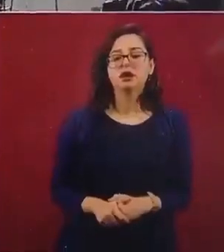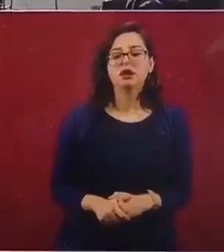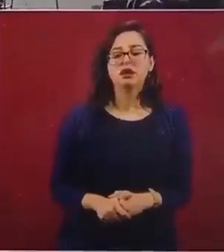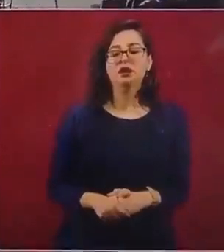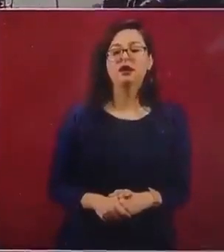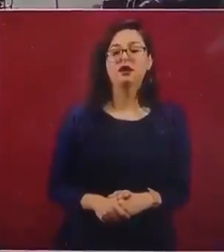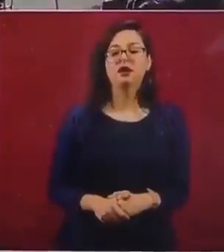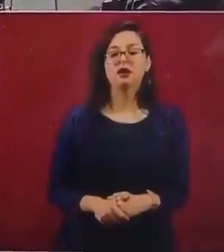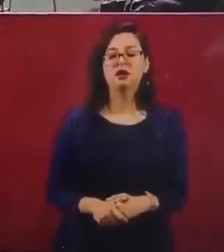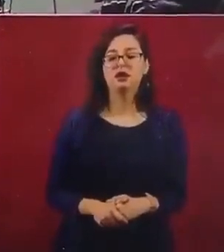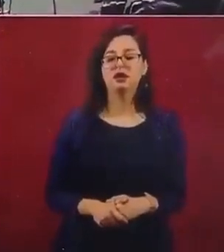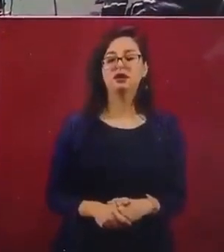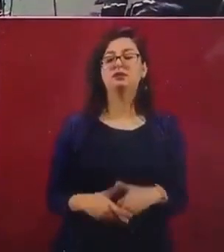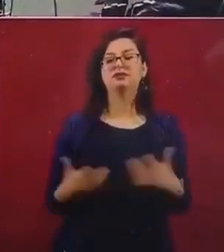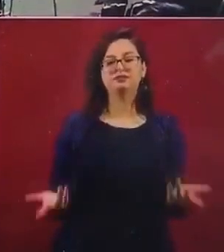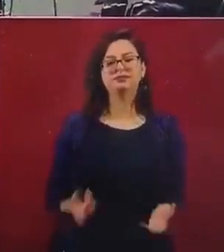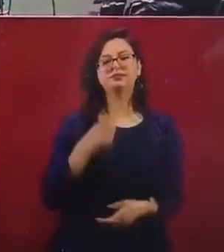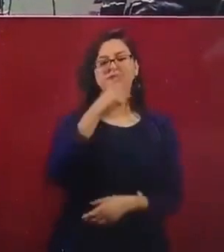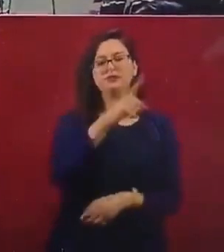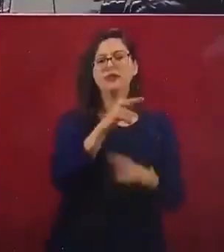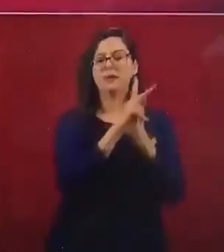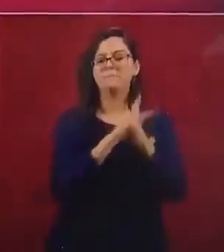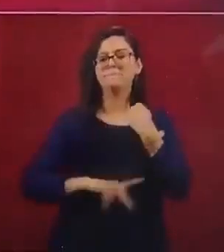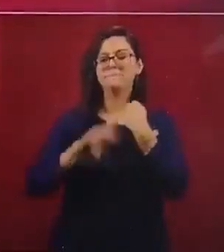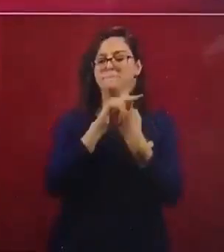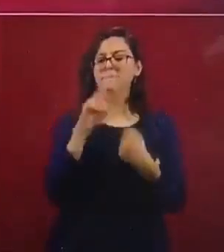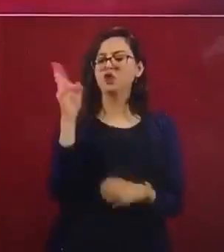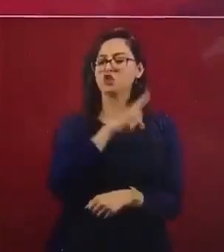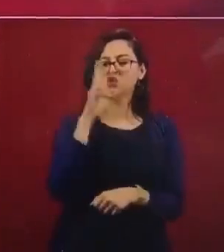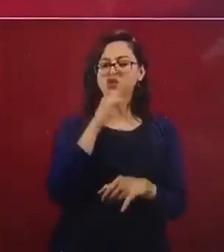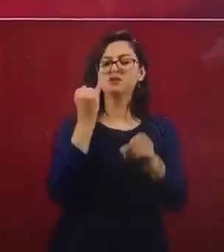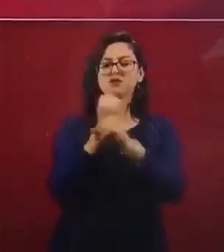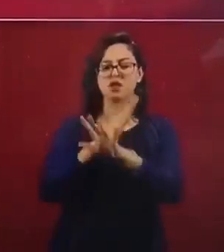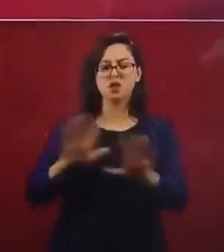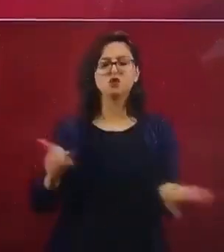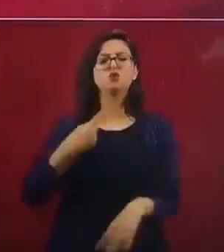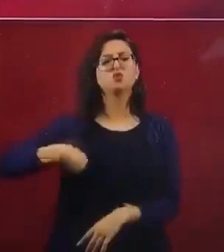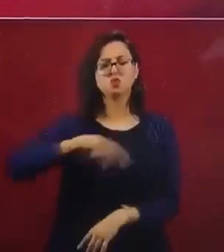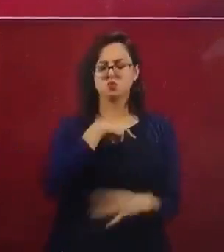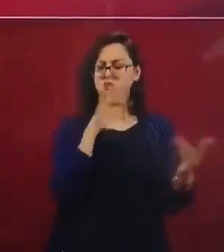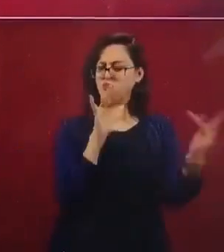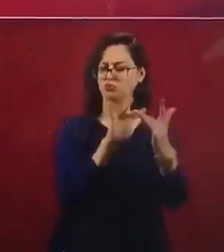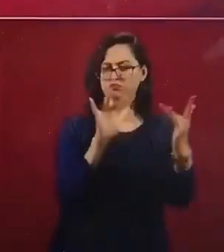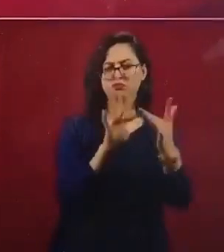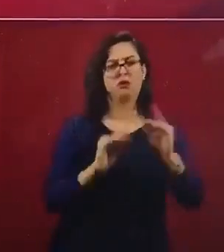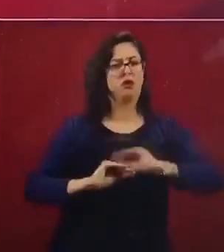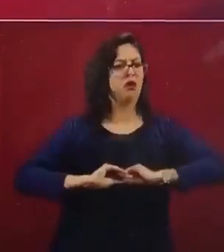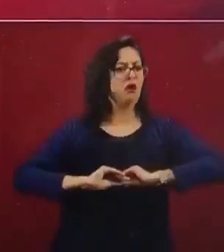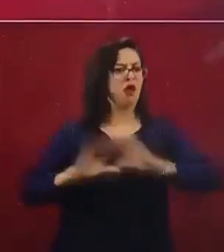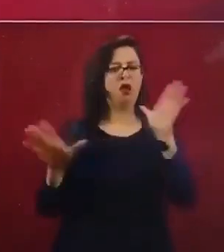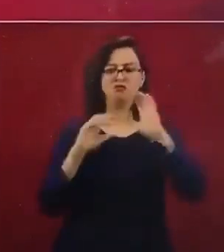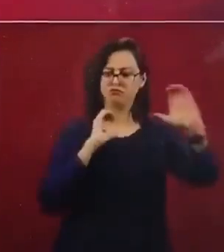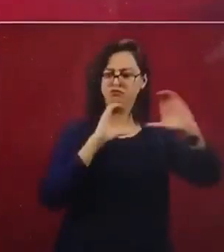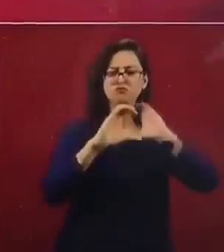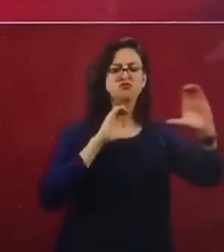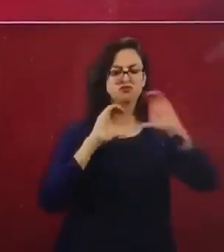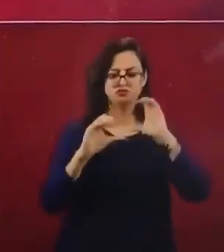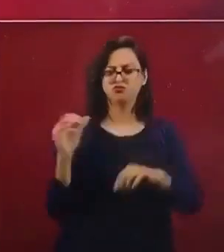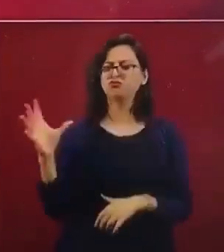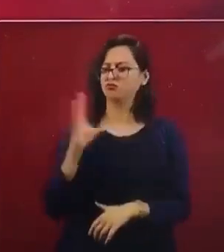...de la Federación Rusa, sí estamos en comunicación con ellos, por supuesto, han sido